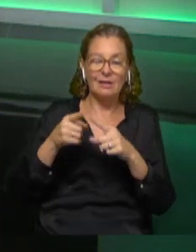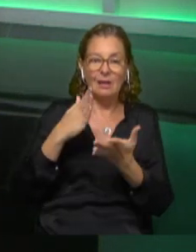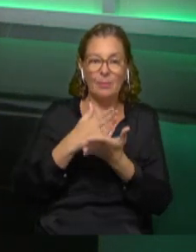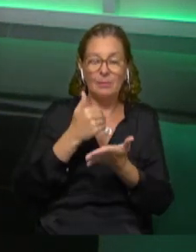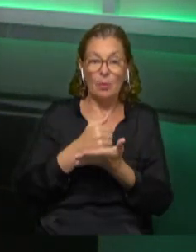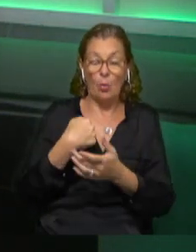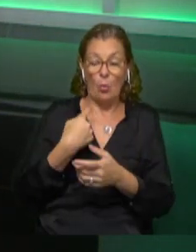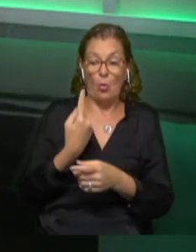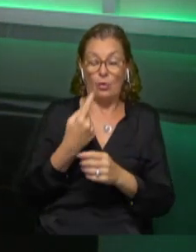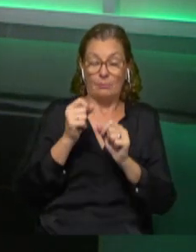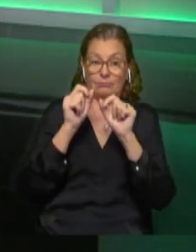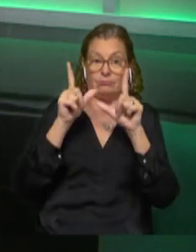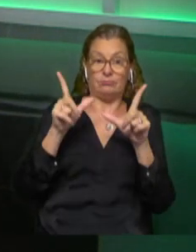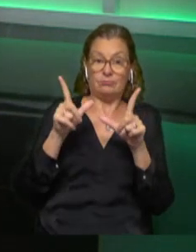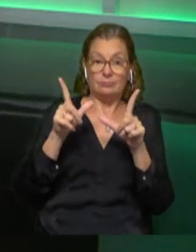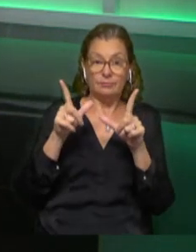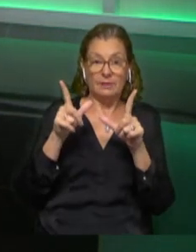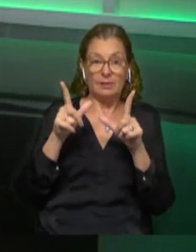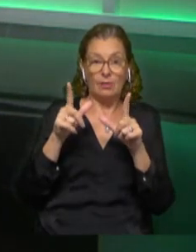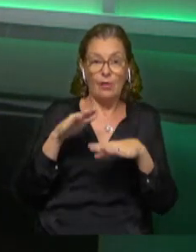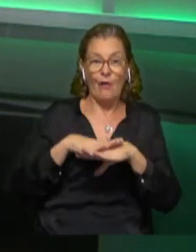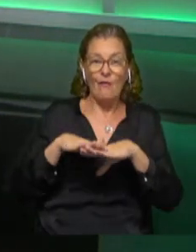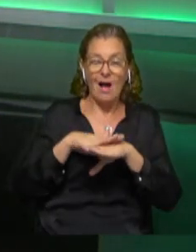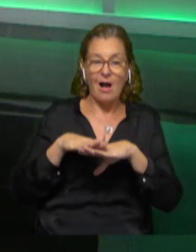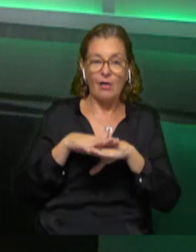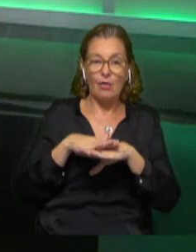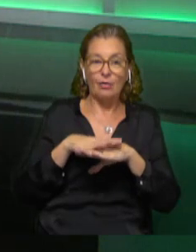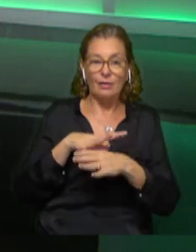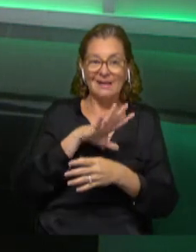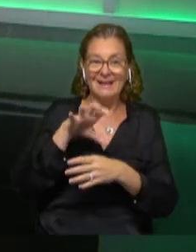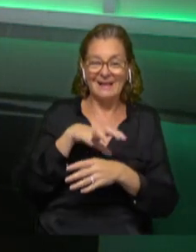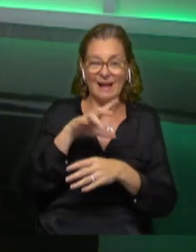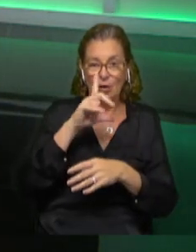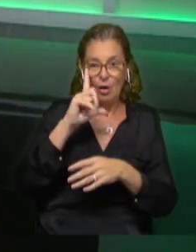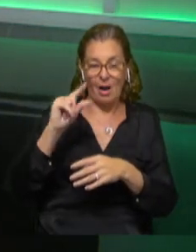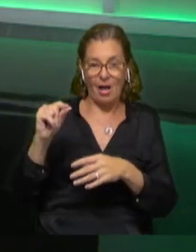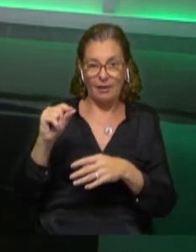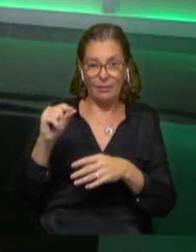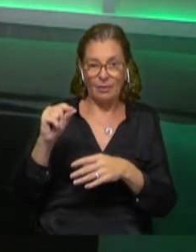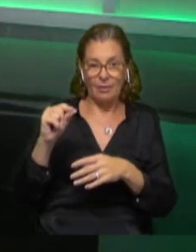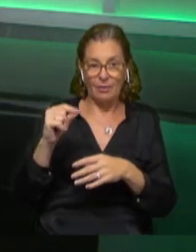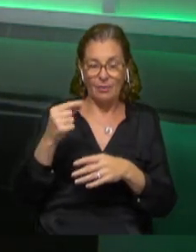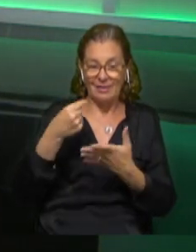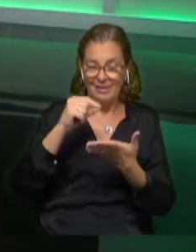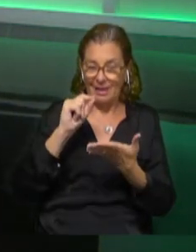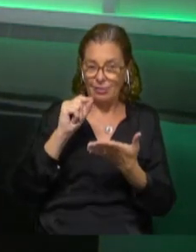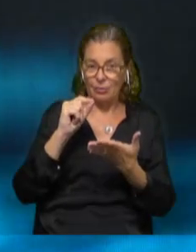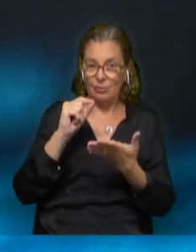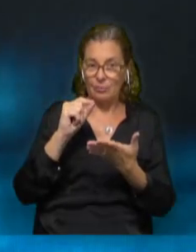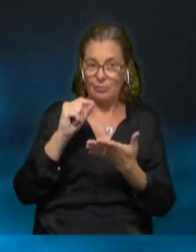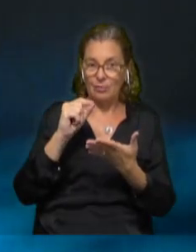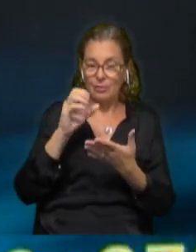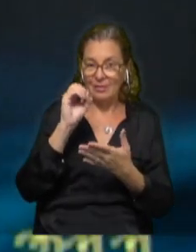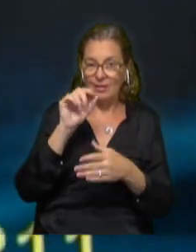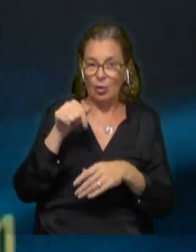dato que llama la atención es lo bajo que es el... Cerro largo. Exactamente, que el dato puntual, y por ahora no se ha corregido,